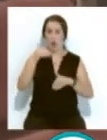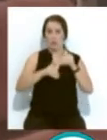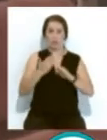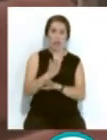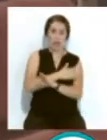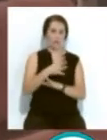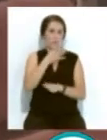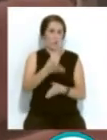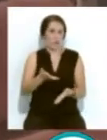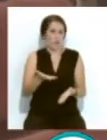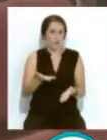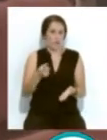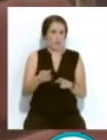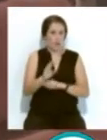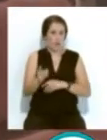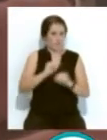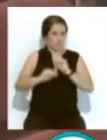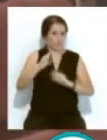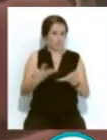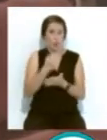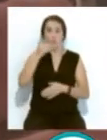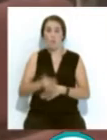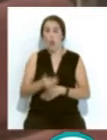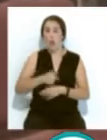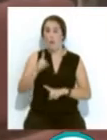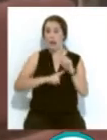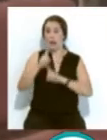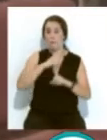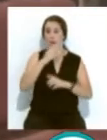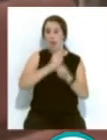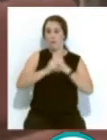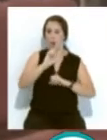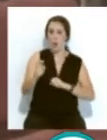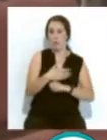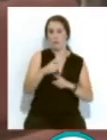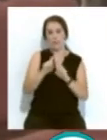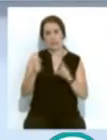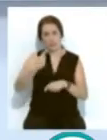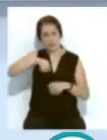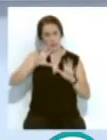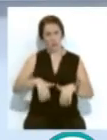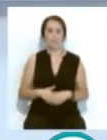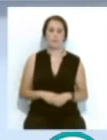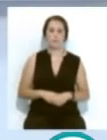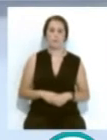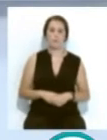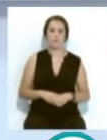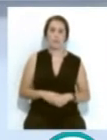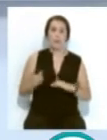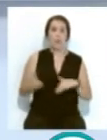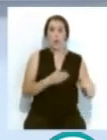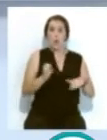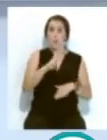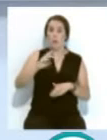antes... ...ya que esto solventará en parte los graves problemas económicos que tienen los clubes y entidades de nuestra ciudad. ProCasa ha